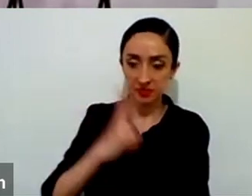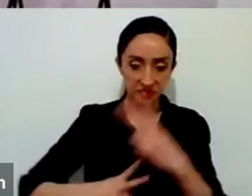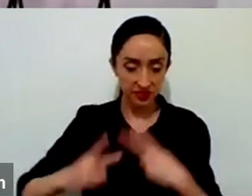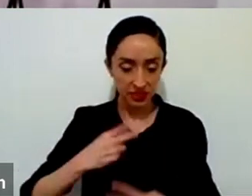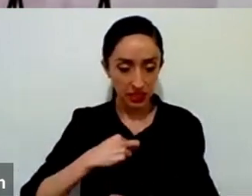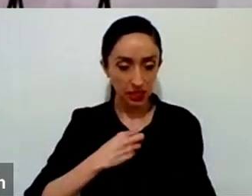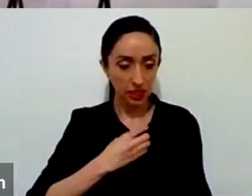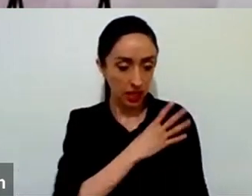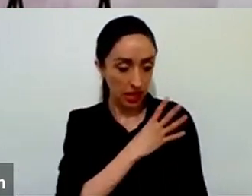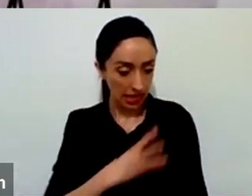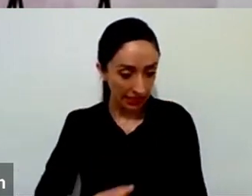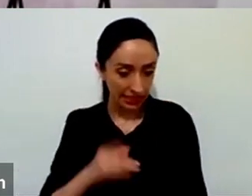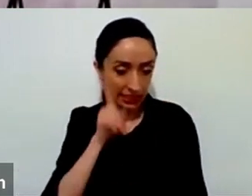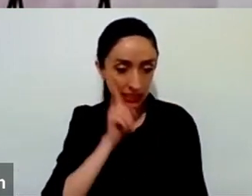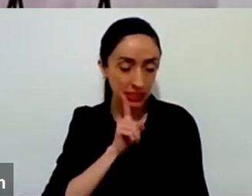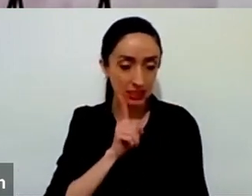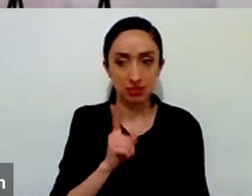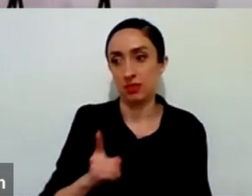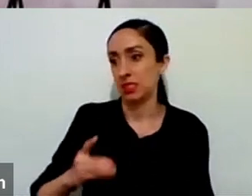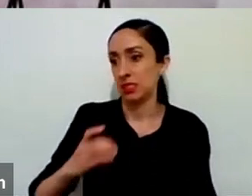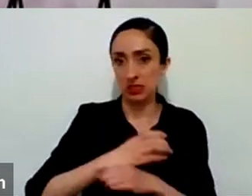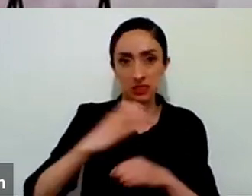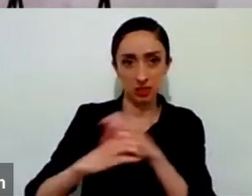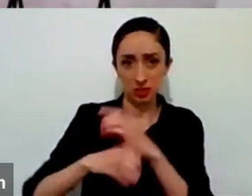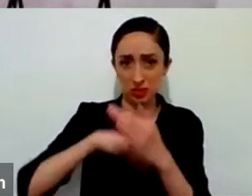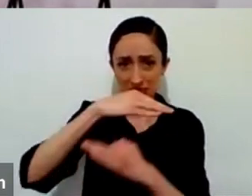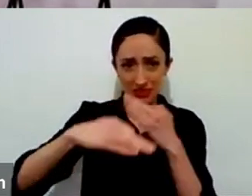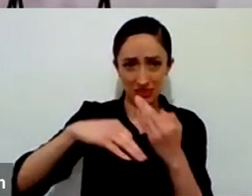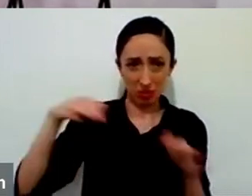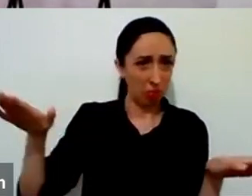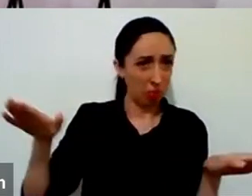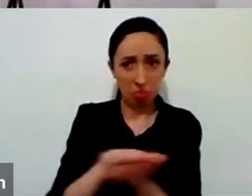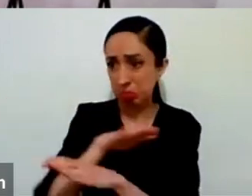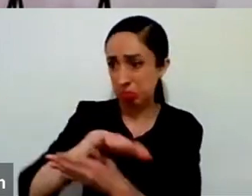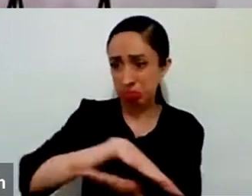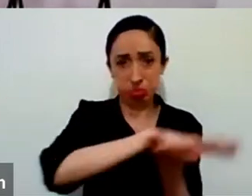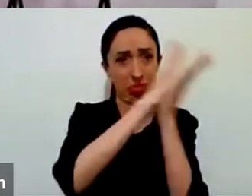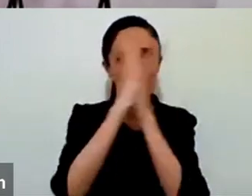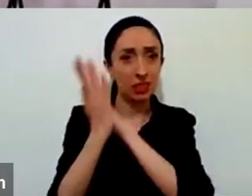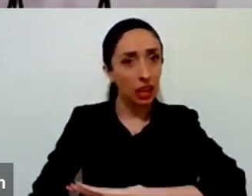cambió la relación con mis amistades con mi esposa con el mundo